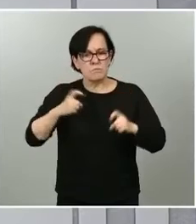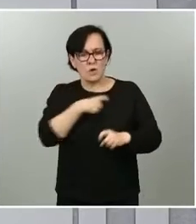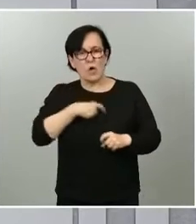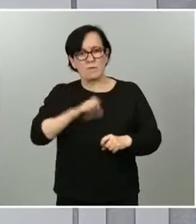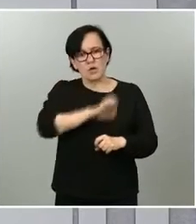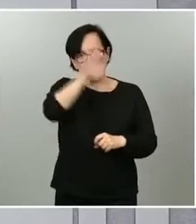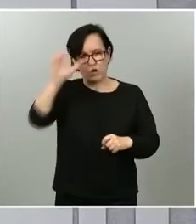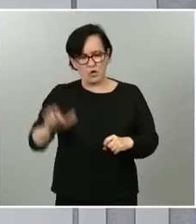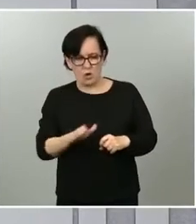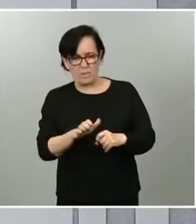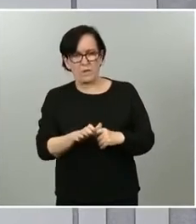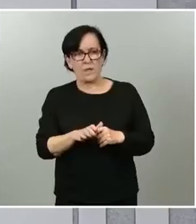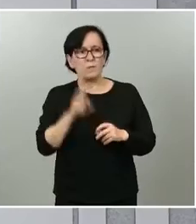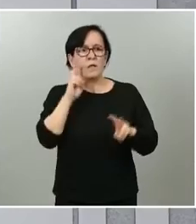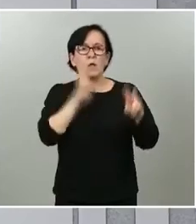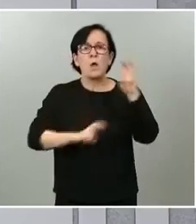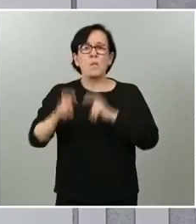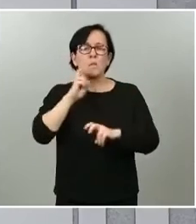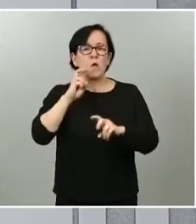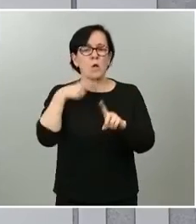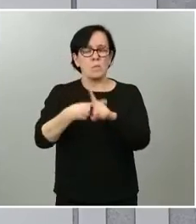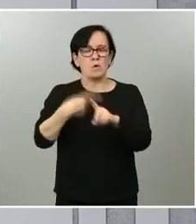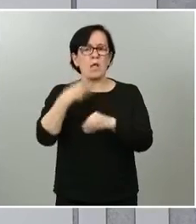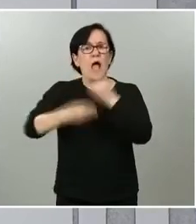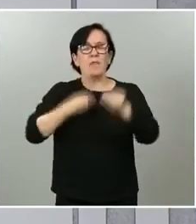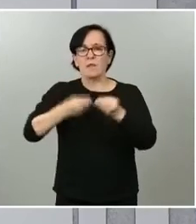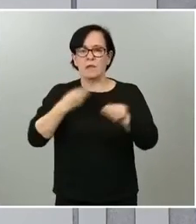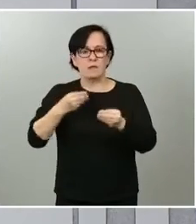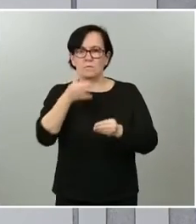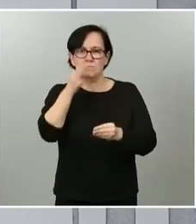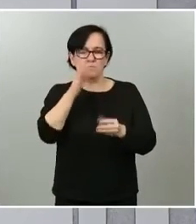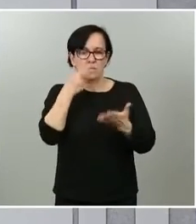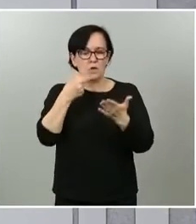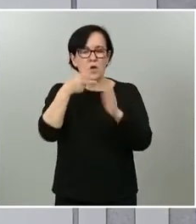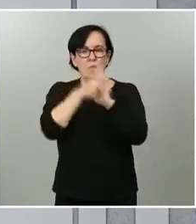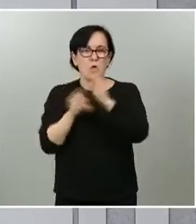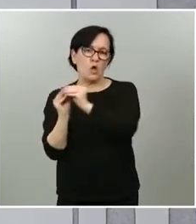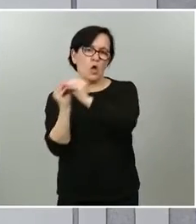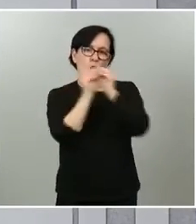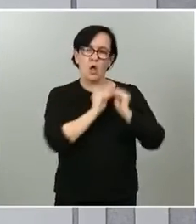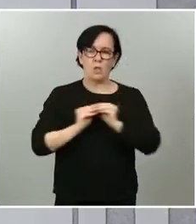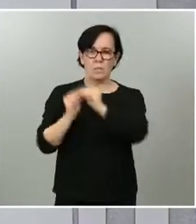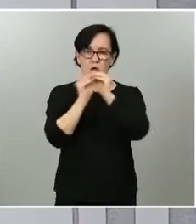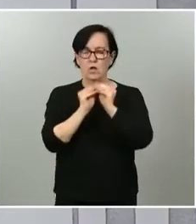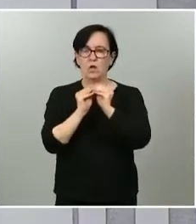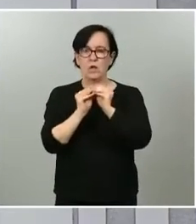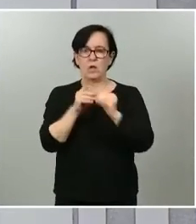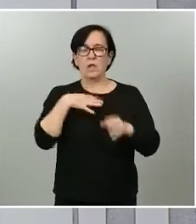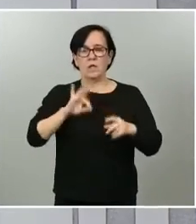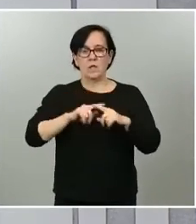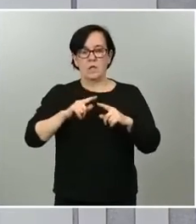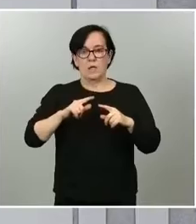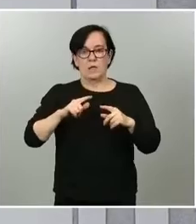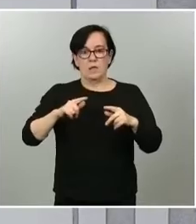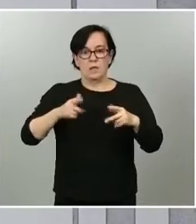para buscar lo óptimo, que es el establecimiento de unos protocolos homogéneos, de unos protocolos comunes, que permitan garantizar en el